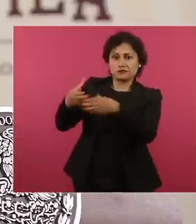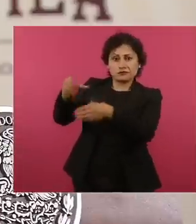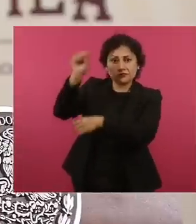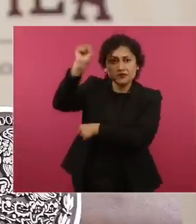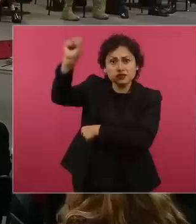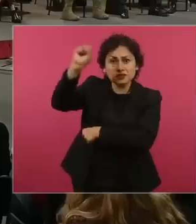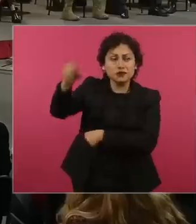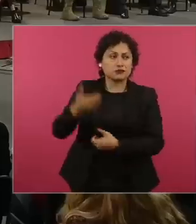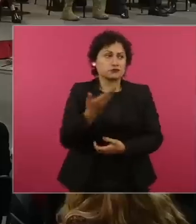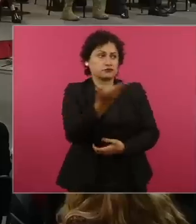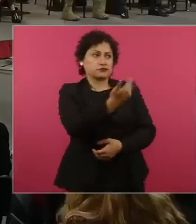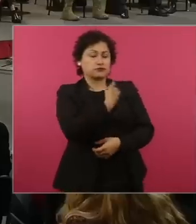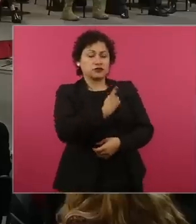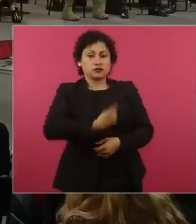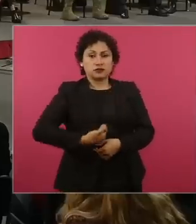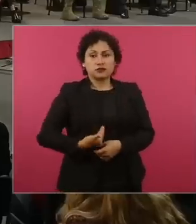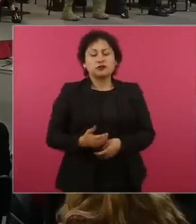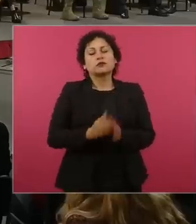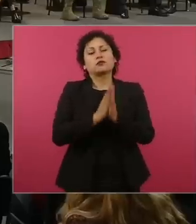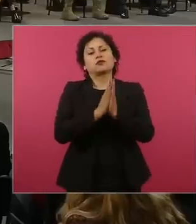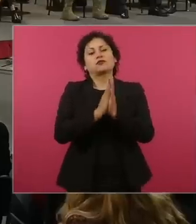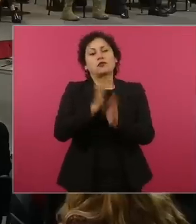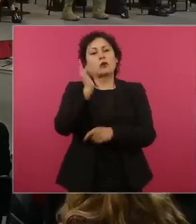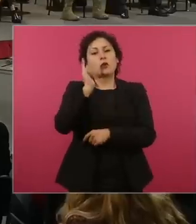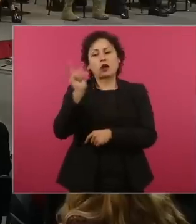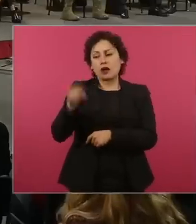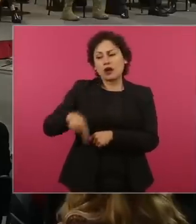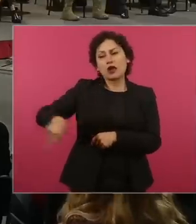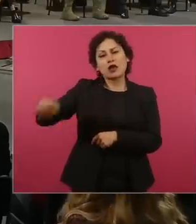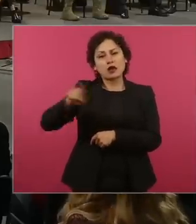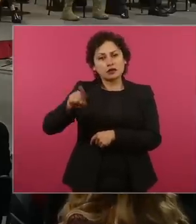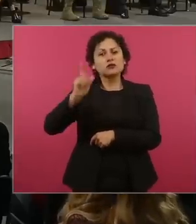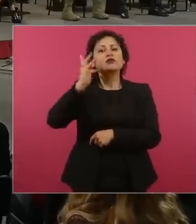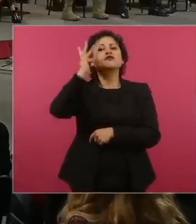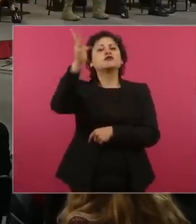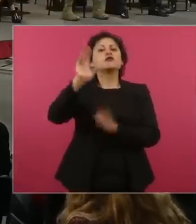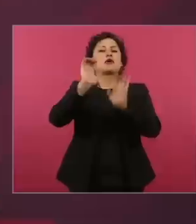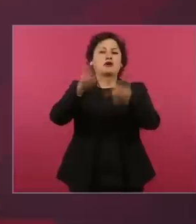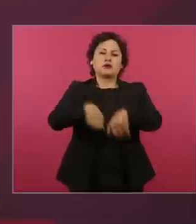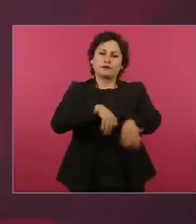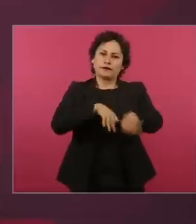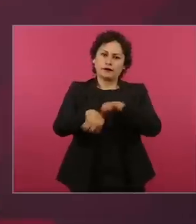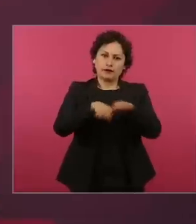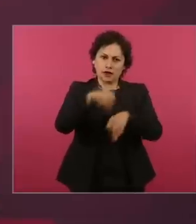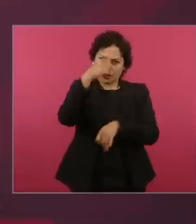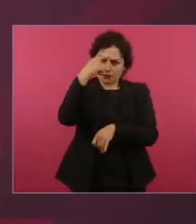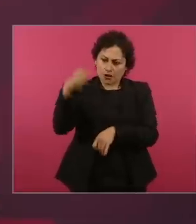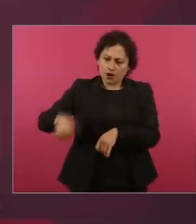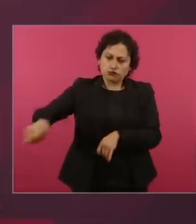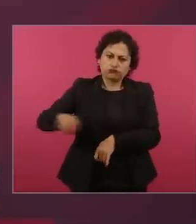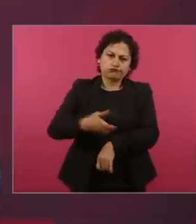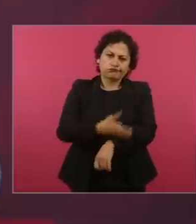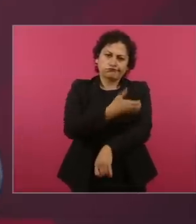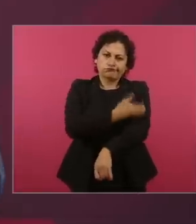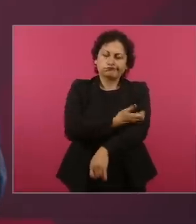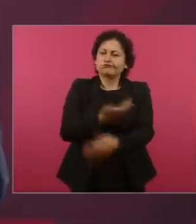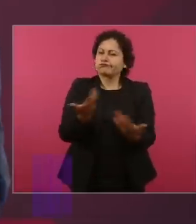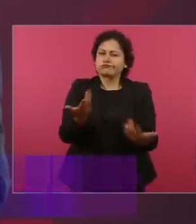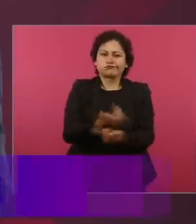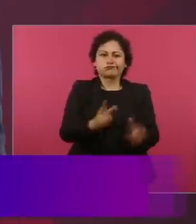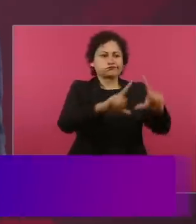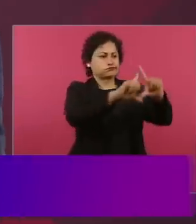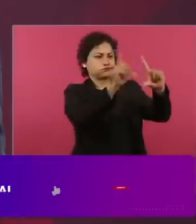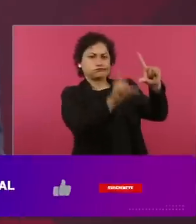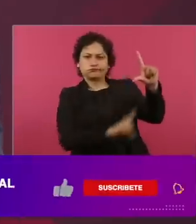señor presidente, que ojalá les puedan dar trabajo a nuestros compañeros en toda la República. Desde